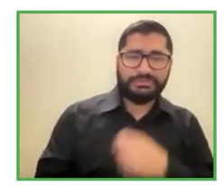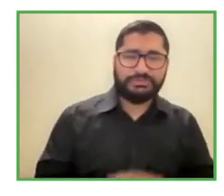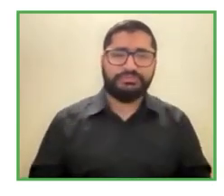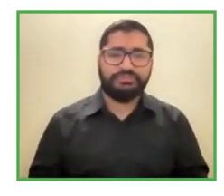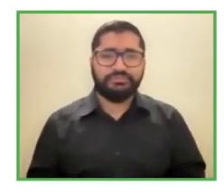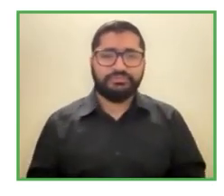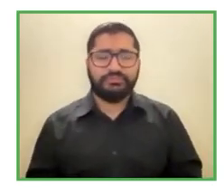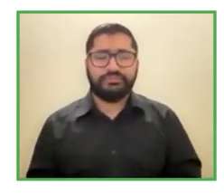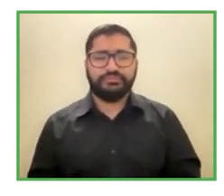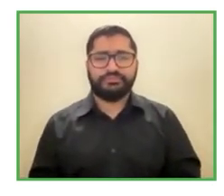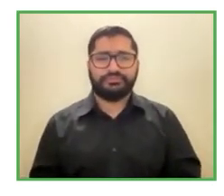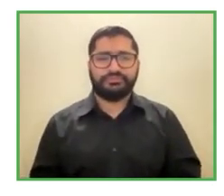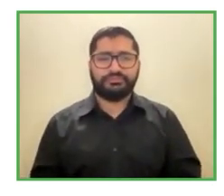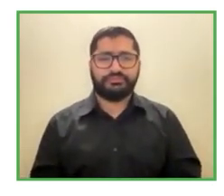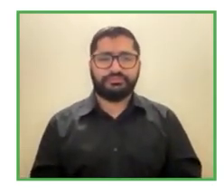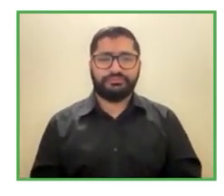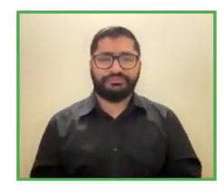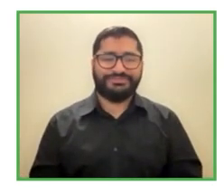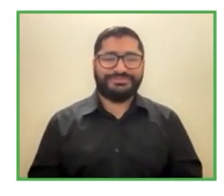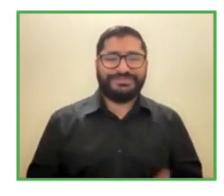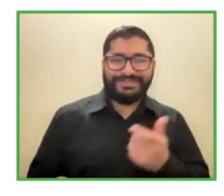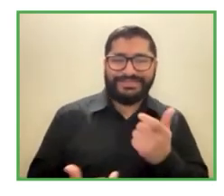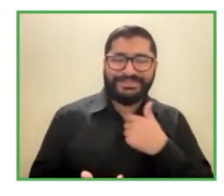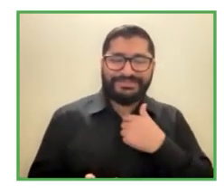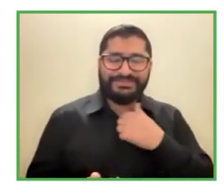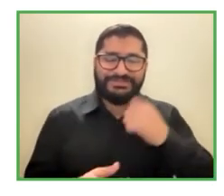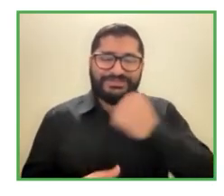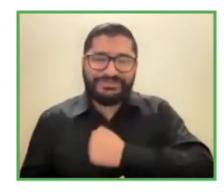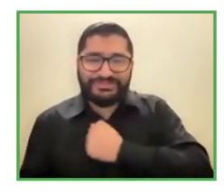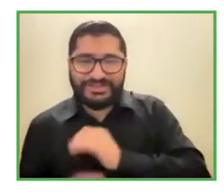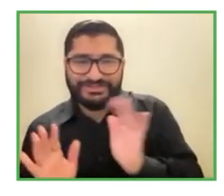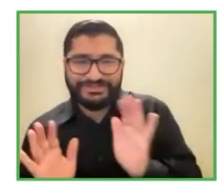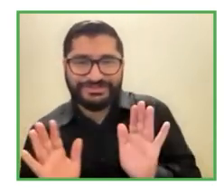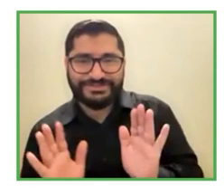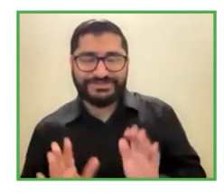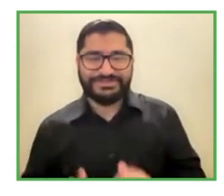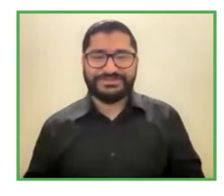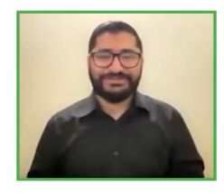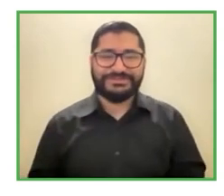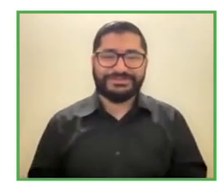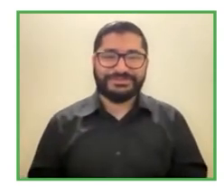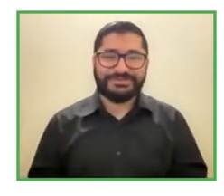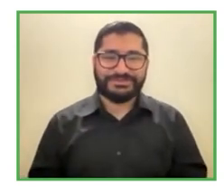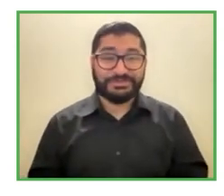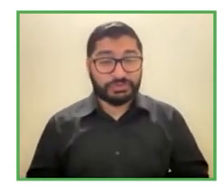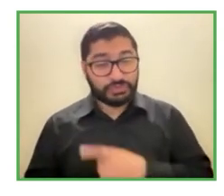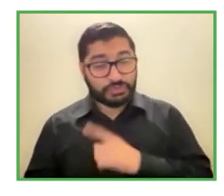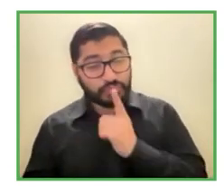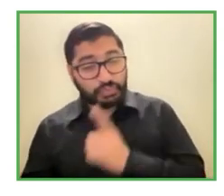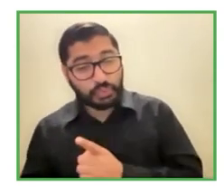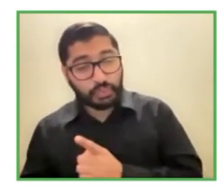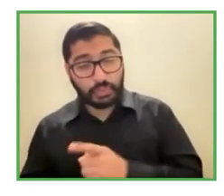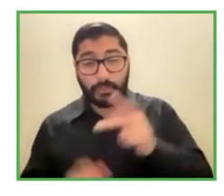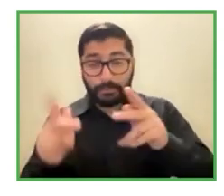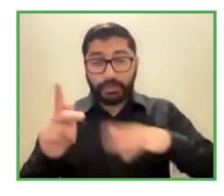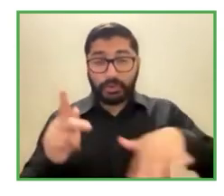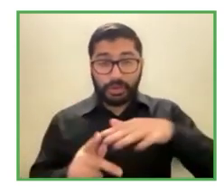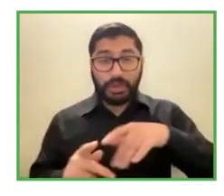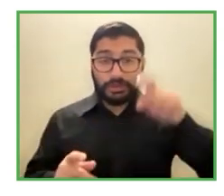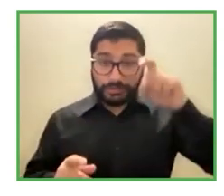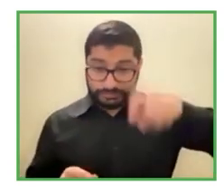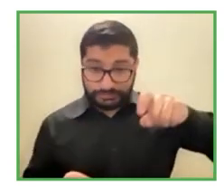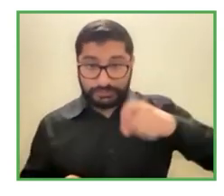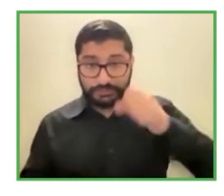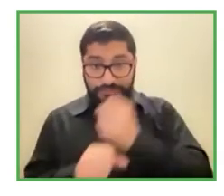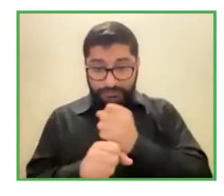lo siento lo siento realmente quieren quieren trabajar en nuestra farmacia y eso es algo que nos